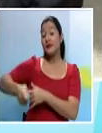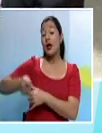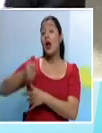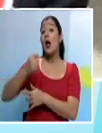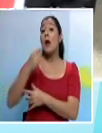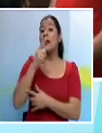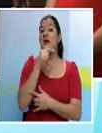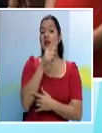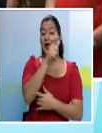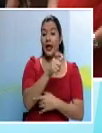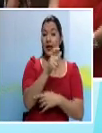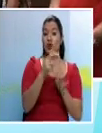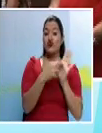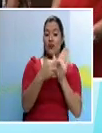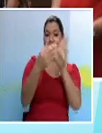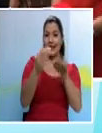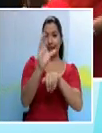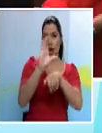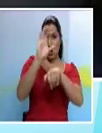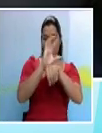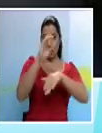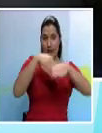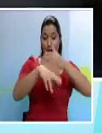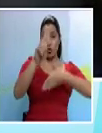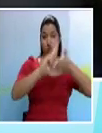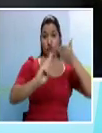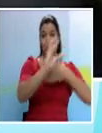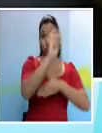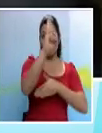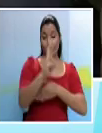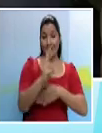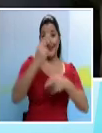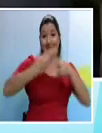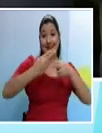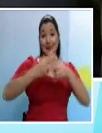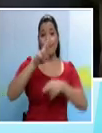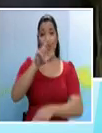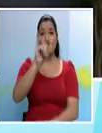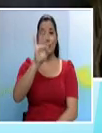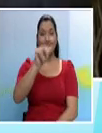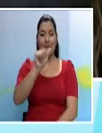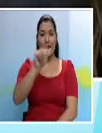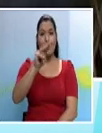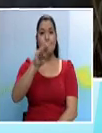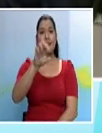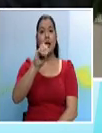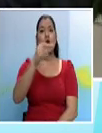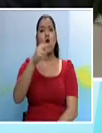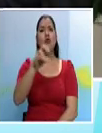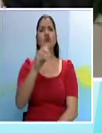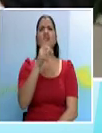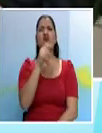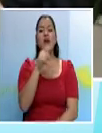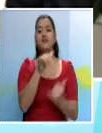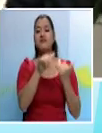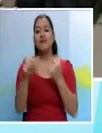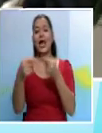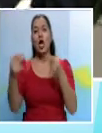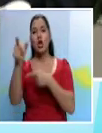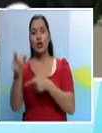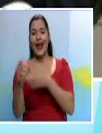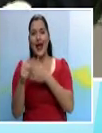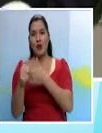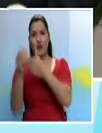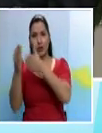representante del consejo universitario Rita Meoño contra el rector de la Universidad de Costa Rica y todo